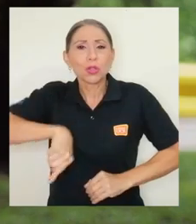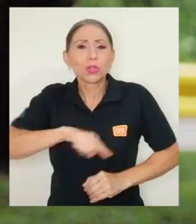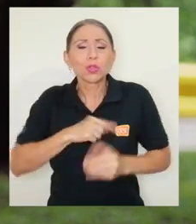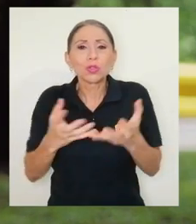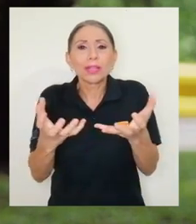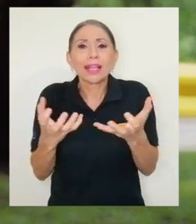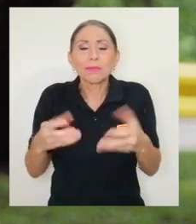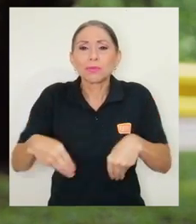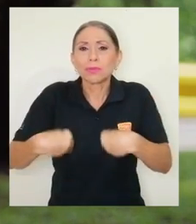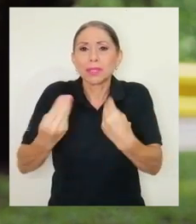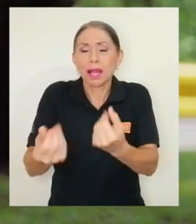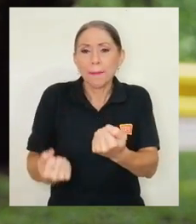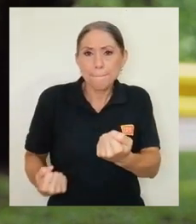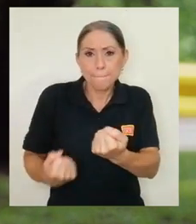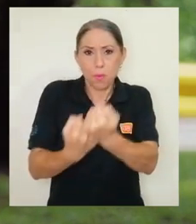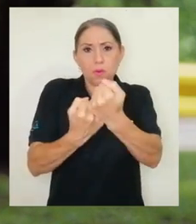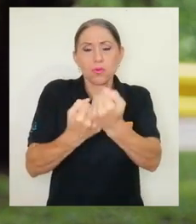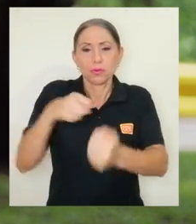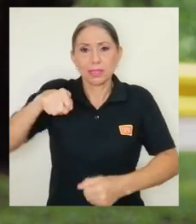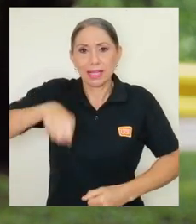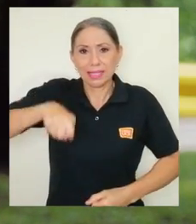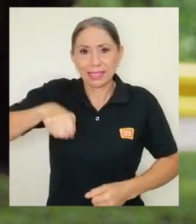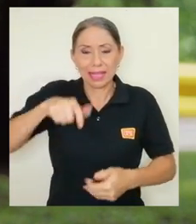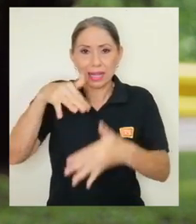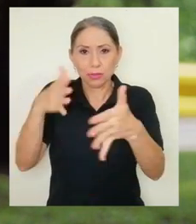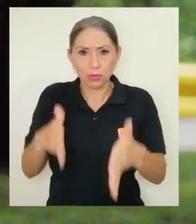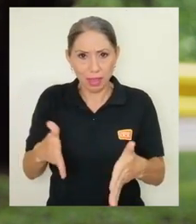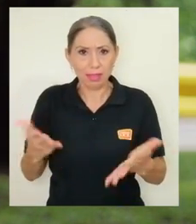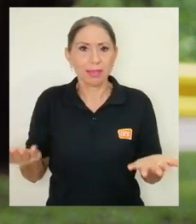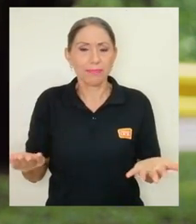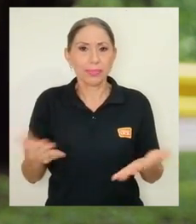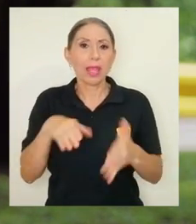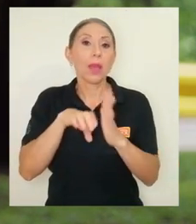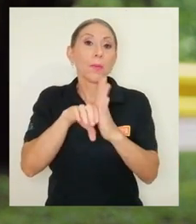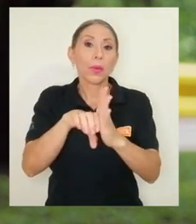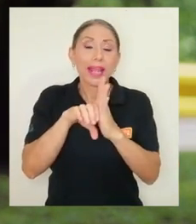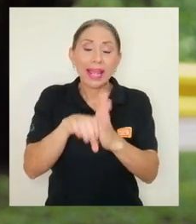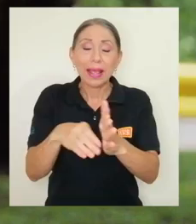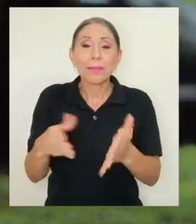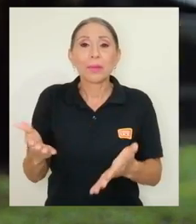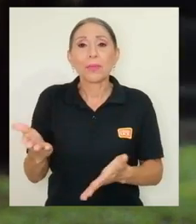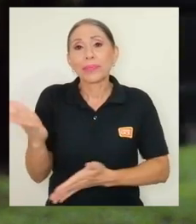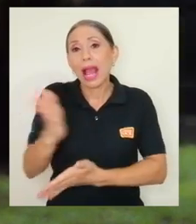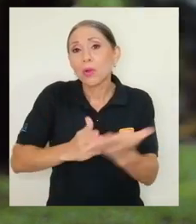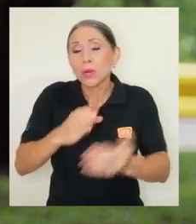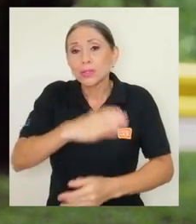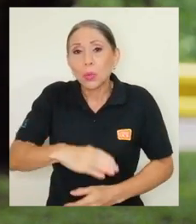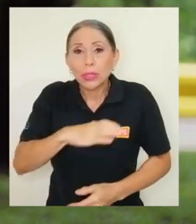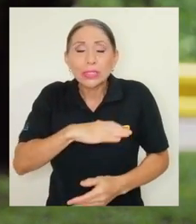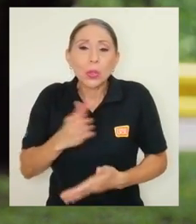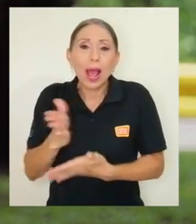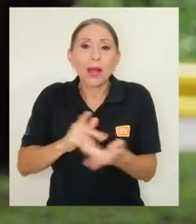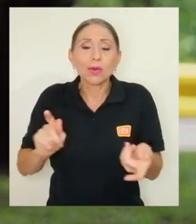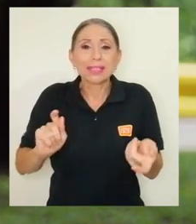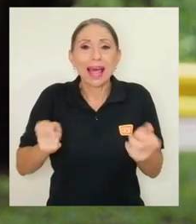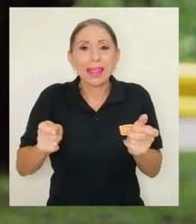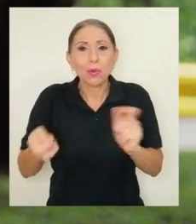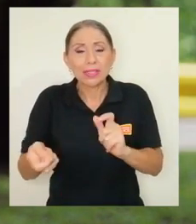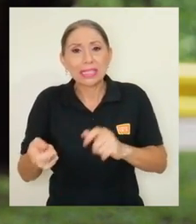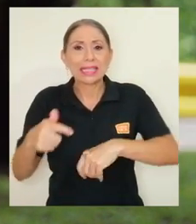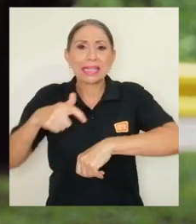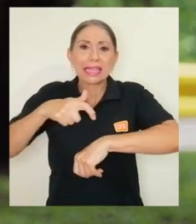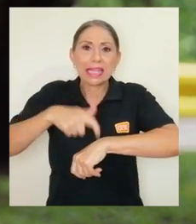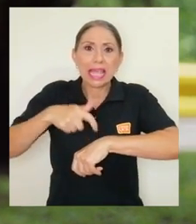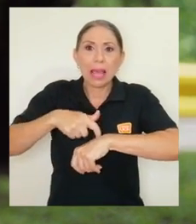de brindar aquellos apoyos que necesita el estudiante, ¿verdad? Por ejemplo, algunas condiciones, algunas adecuaciones,